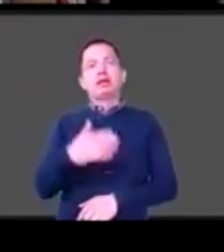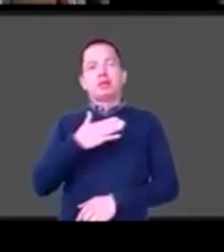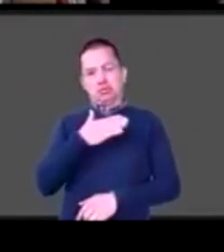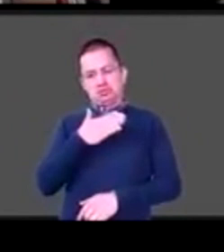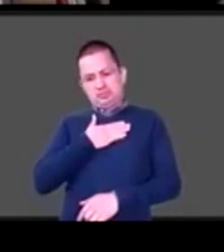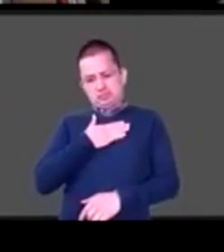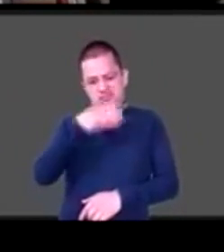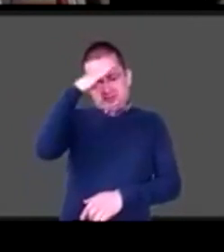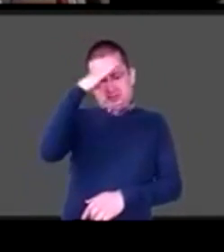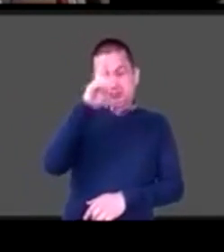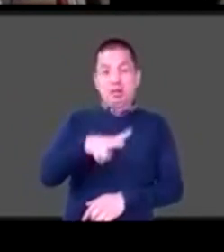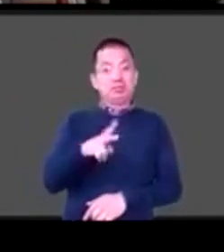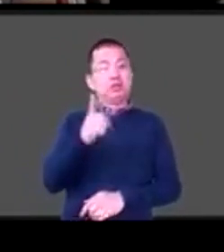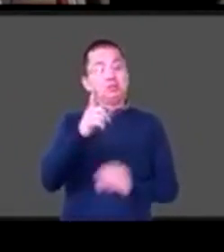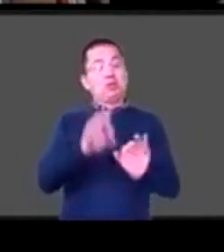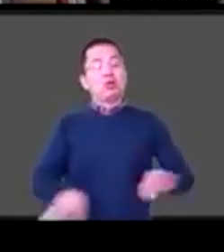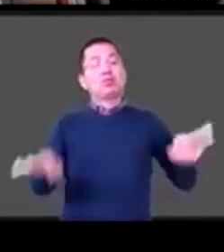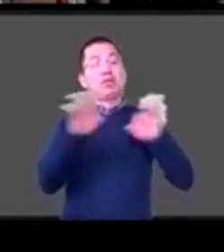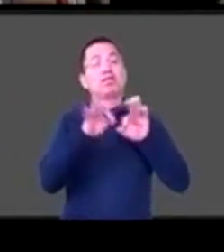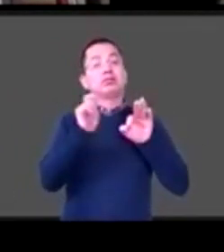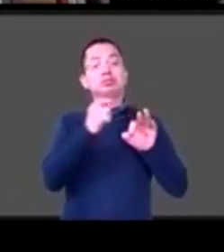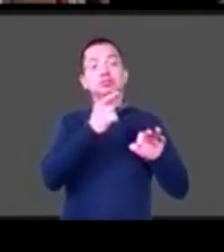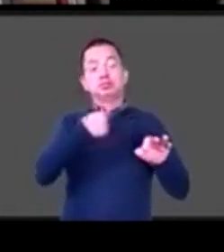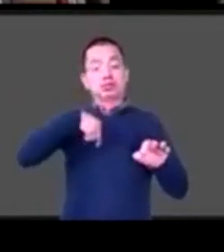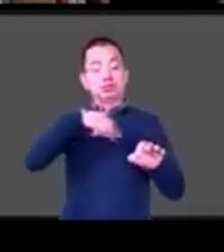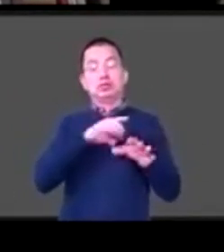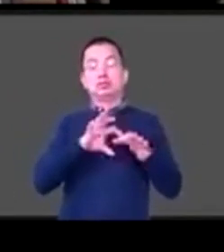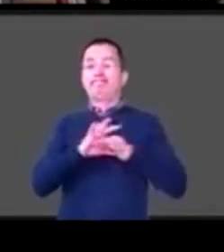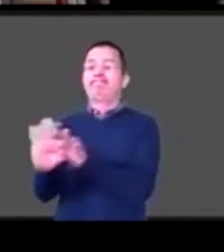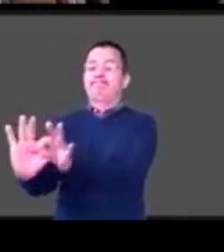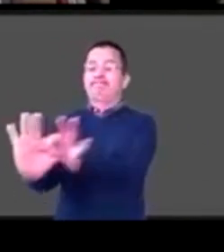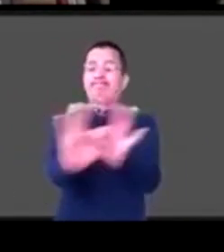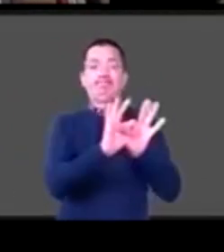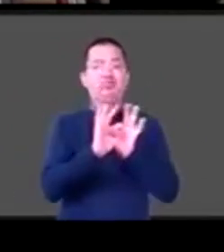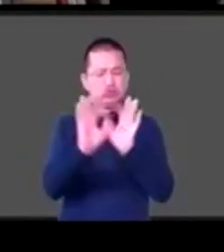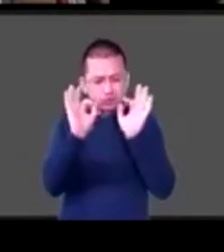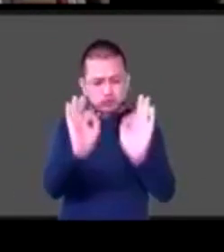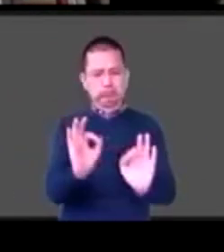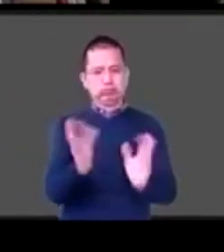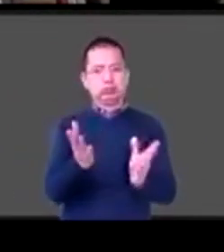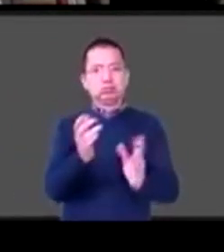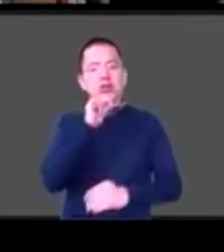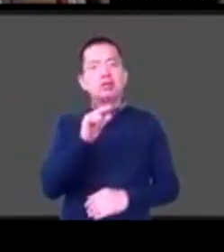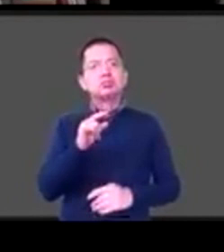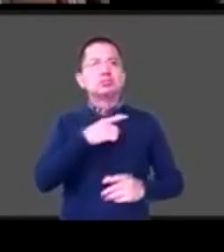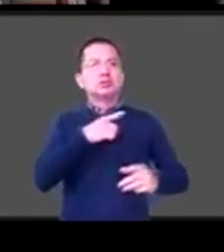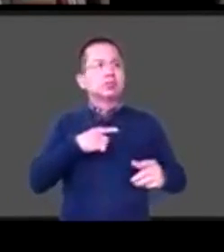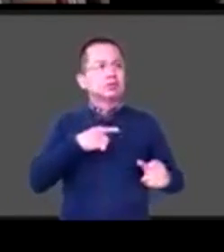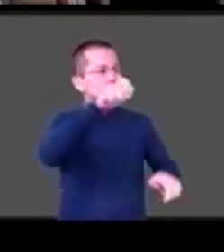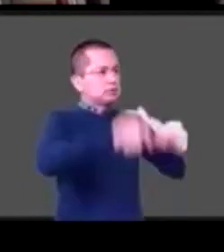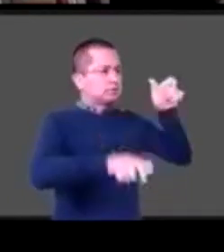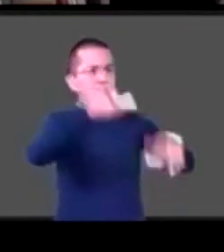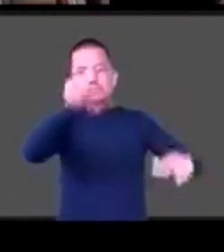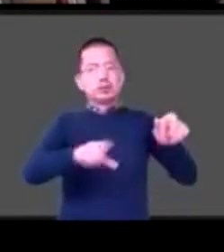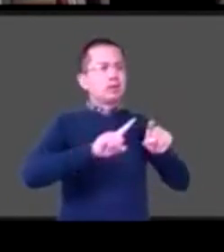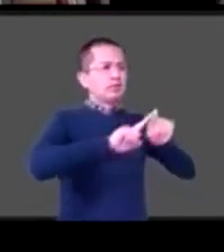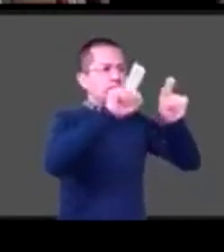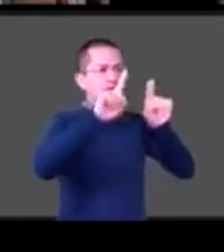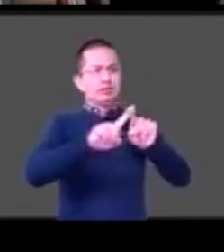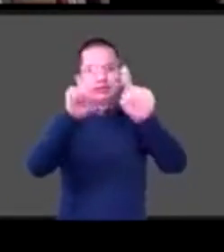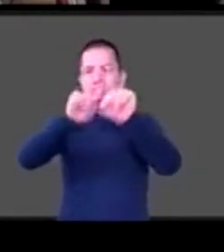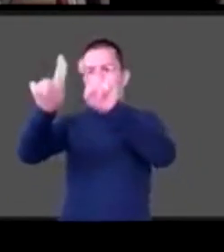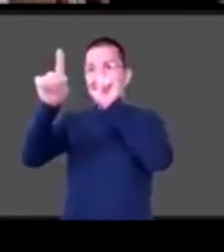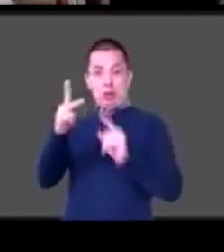solidaridad y pensar en la diversidad social no solamente en la discapacidad sino yo pienso en lo que